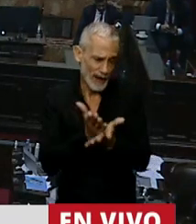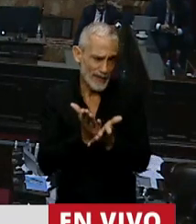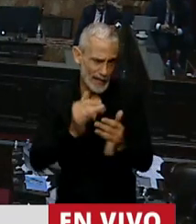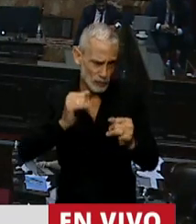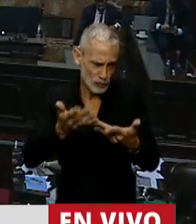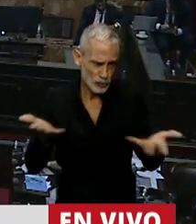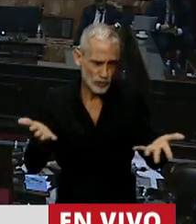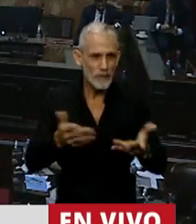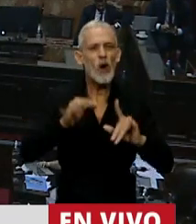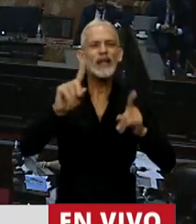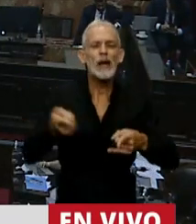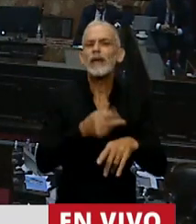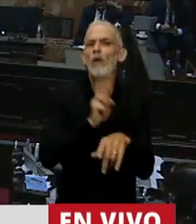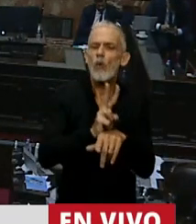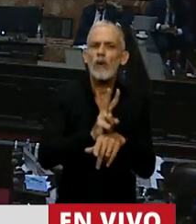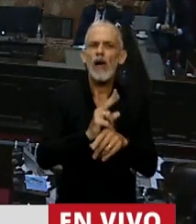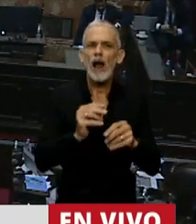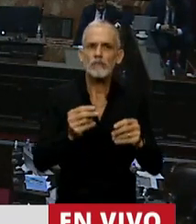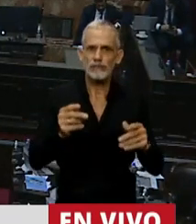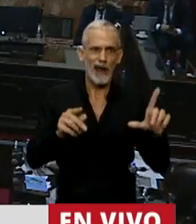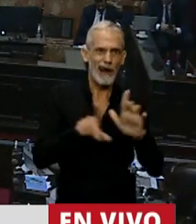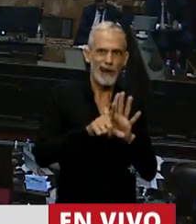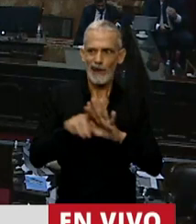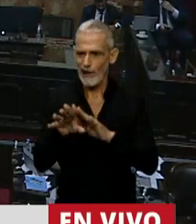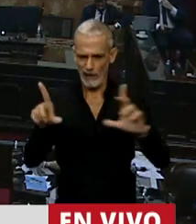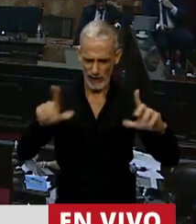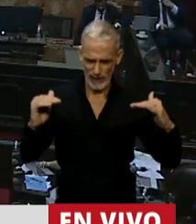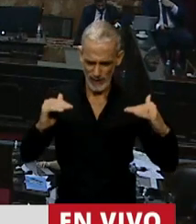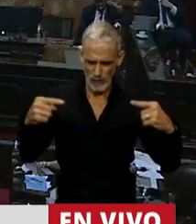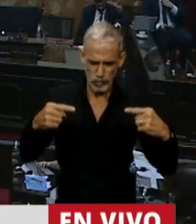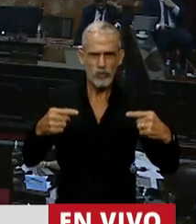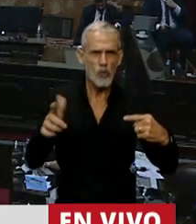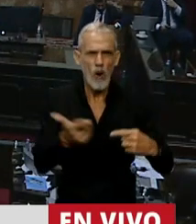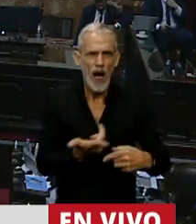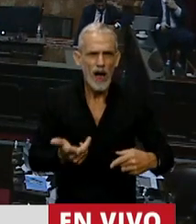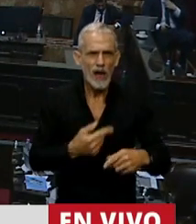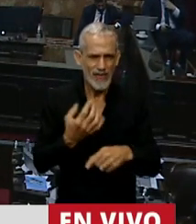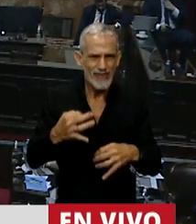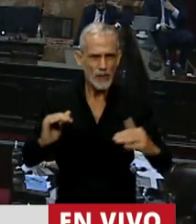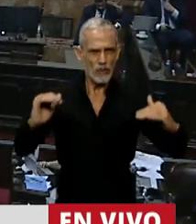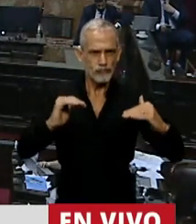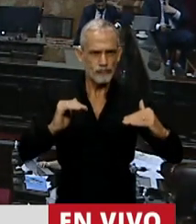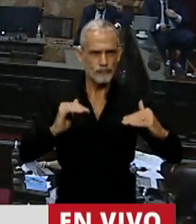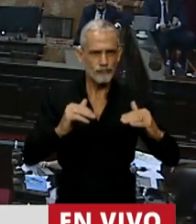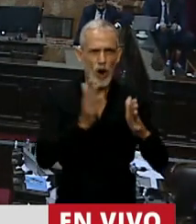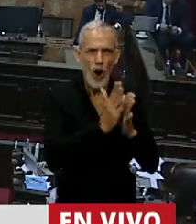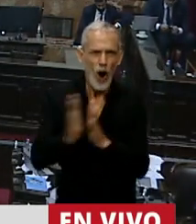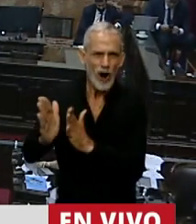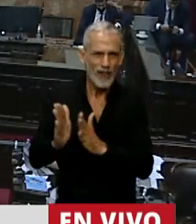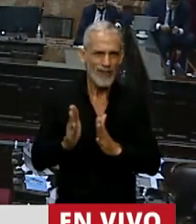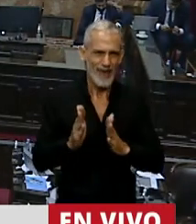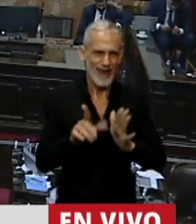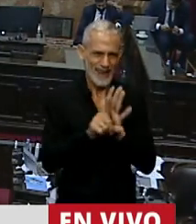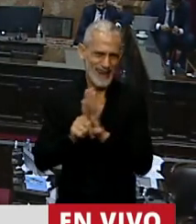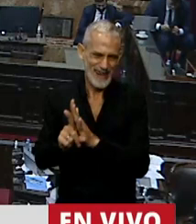pero también con preservar la consistencia del ordenamiento jurídico integral. Por otro